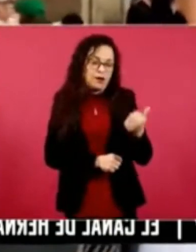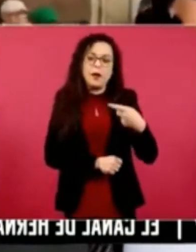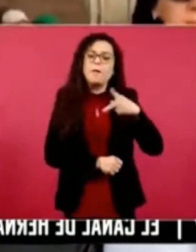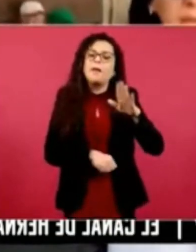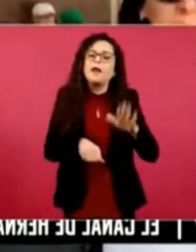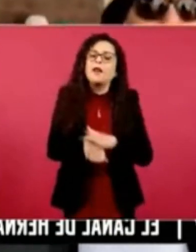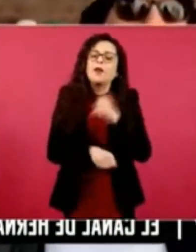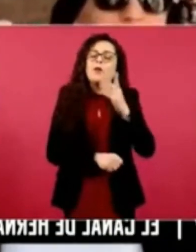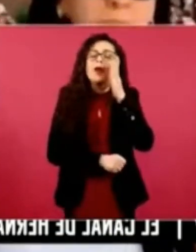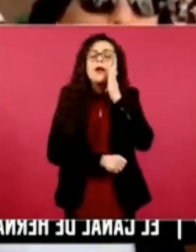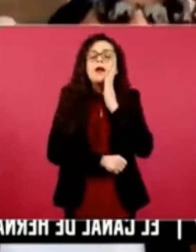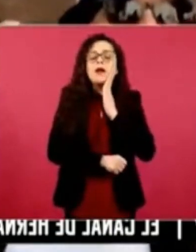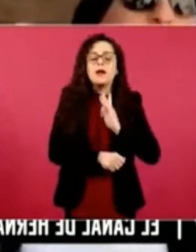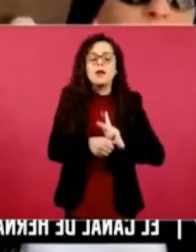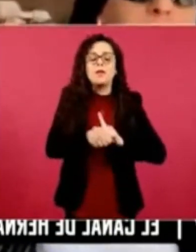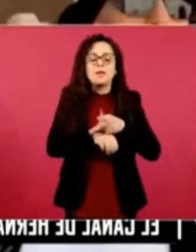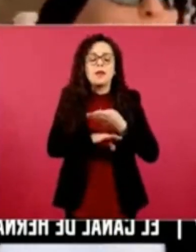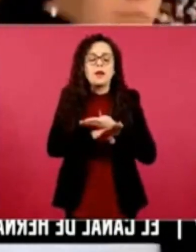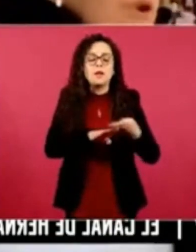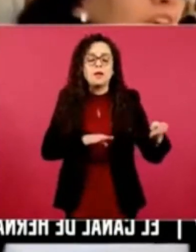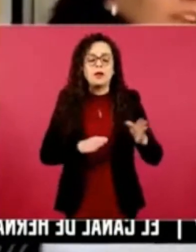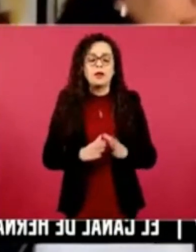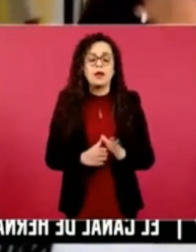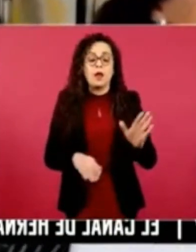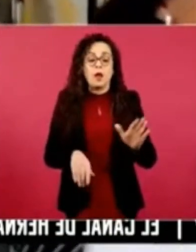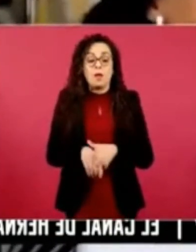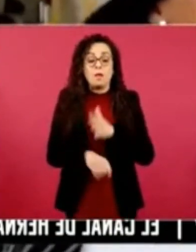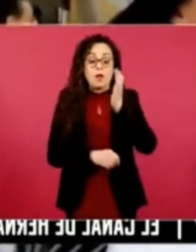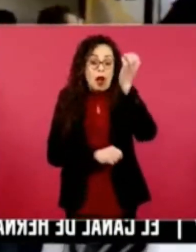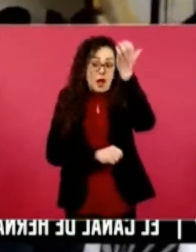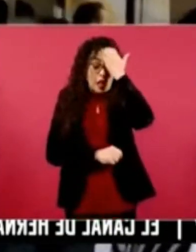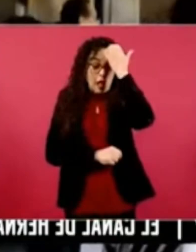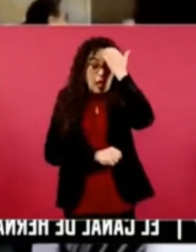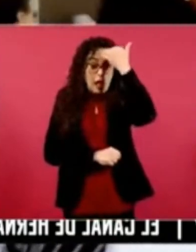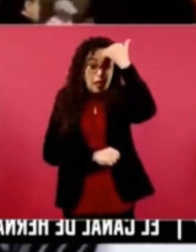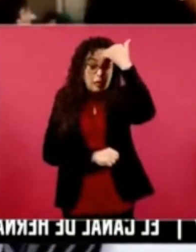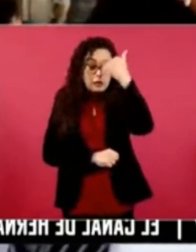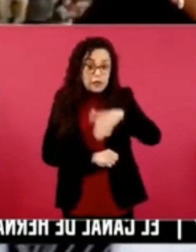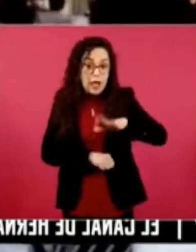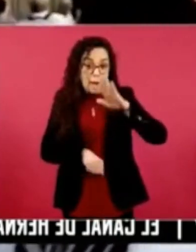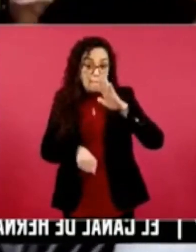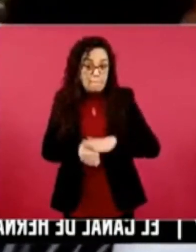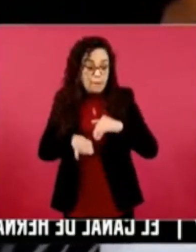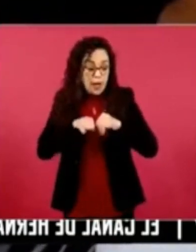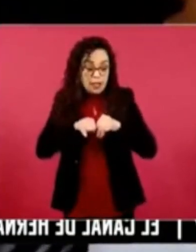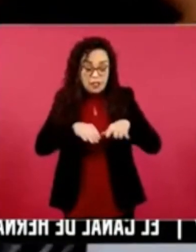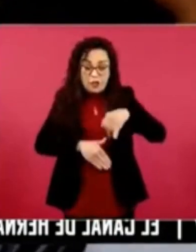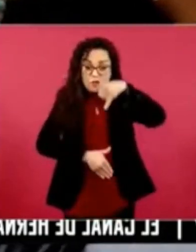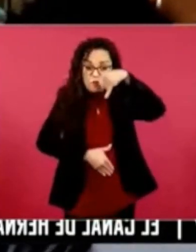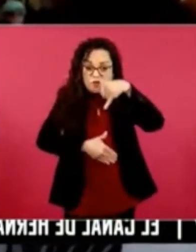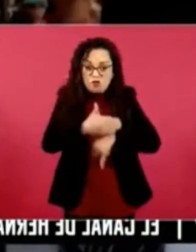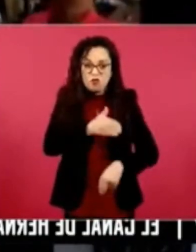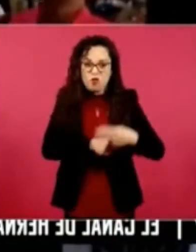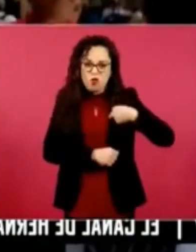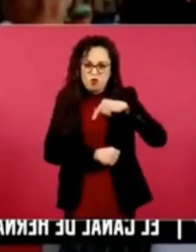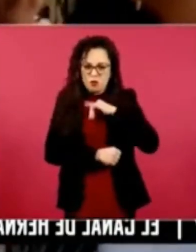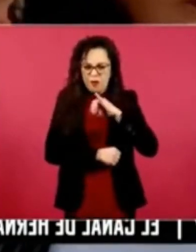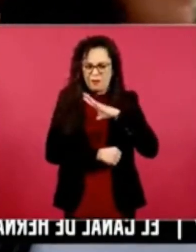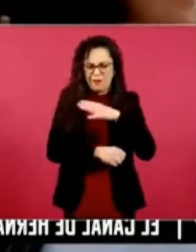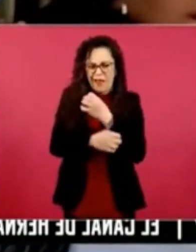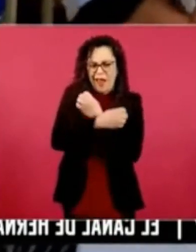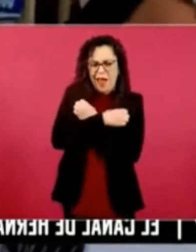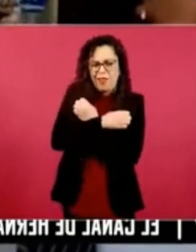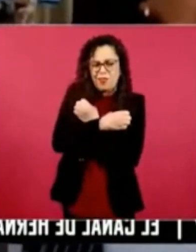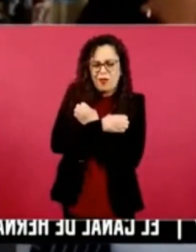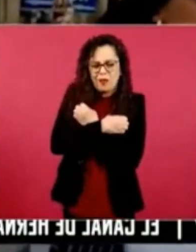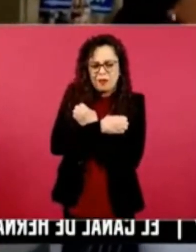blancos que en las de ellos? Yo creo que porque hay más información. Porque tenemos mejor educación y sabemos qué es lo bueno. Los blancos tienen más